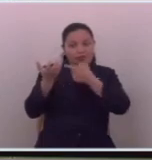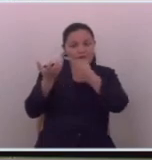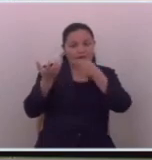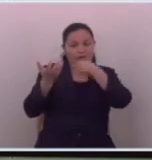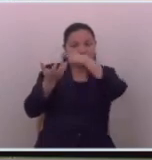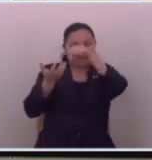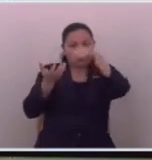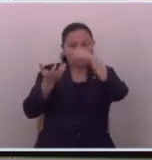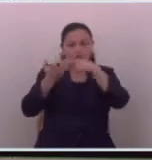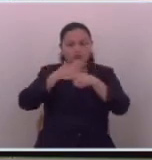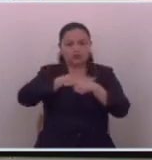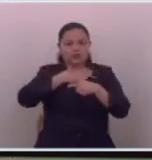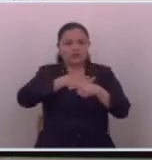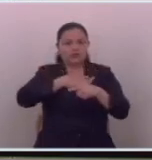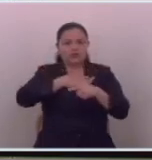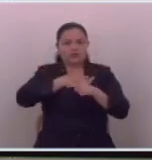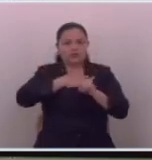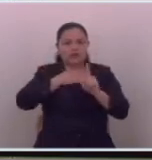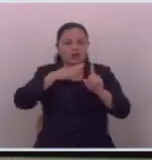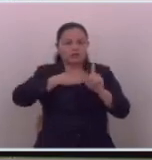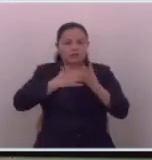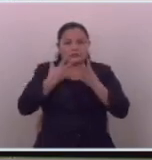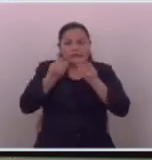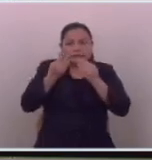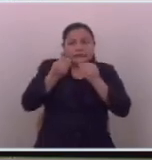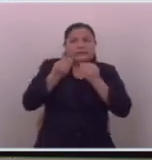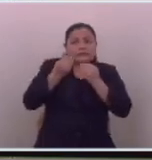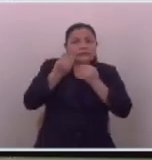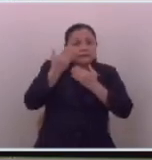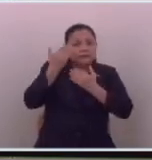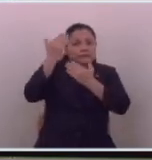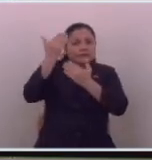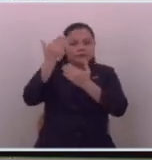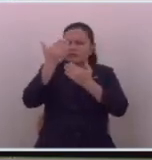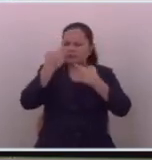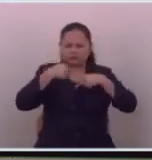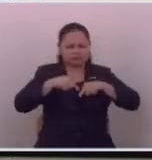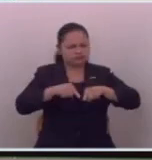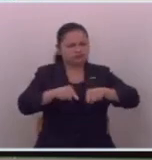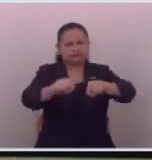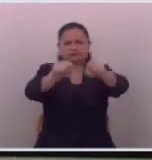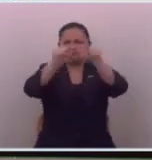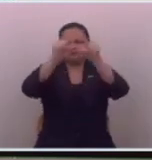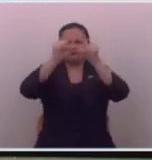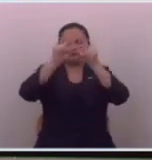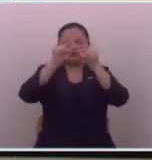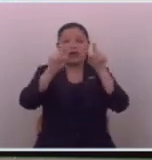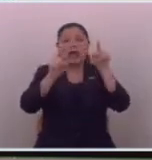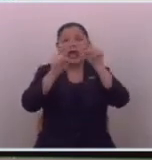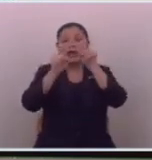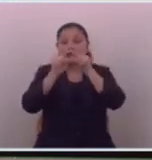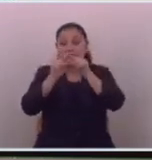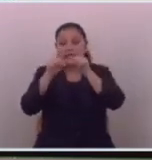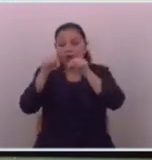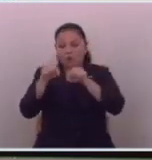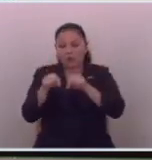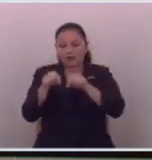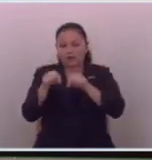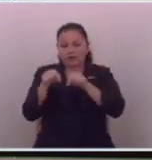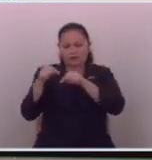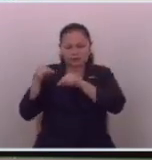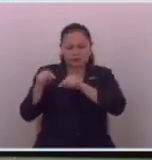cuenta es que nosotros no nos iban a salvequear pues y que íbamos a seguir adelante y que estamos hasta el día de ahora acá